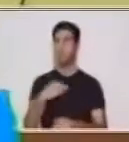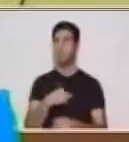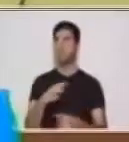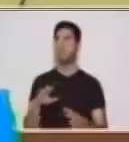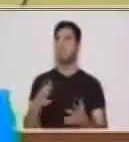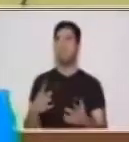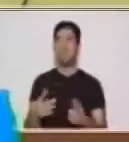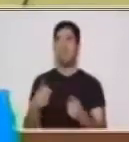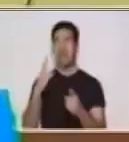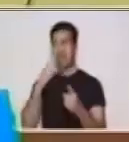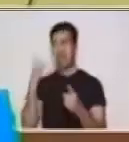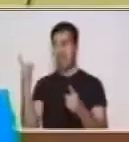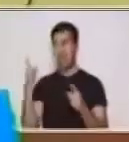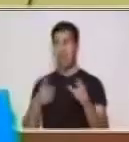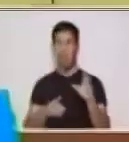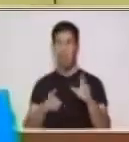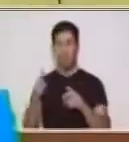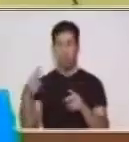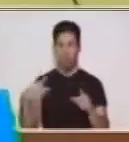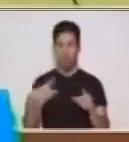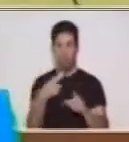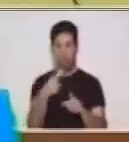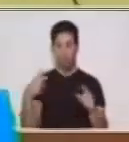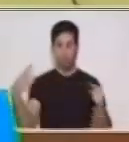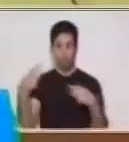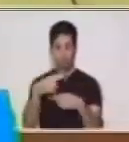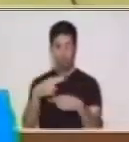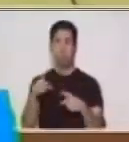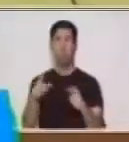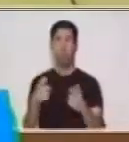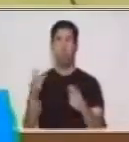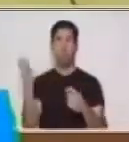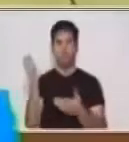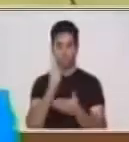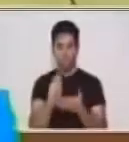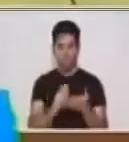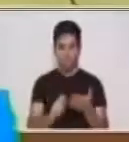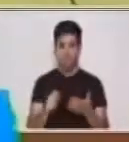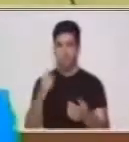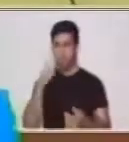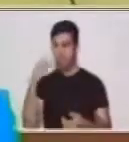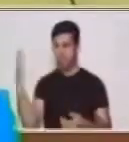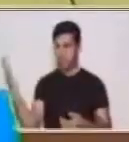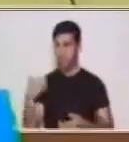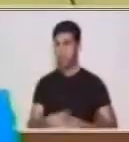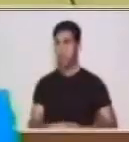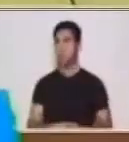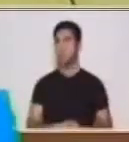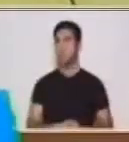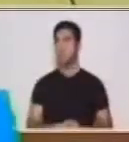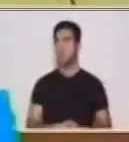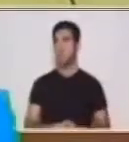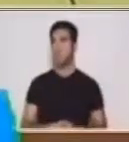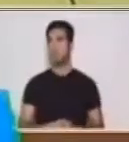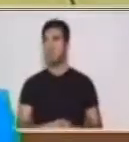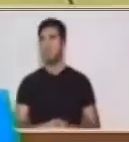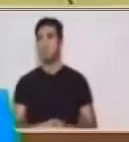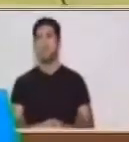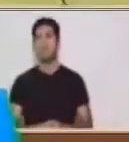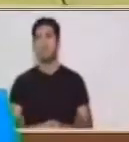vamos a realizar el dibujo y lo vamos a recortar